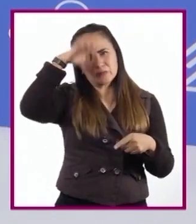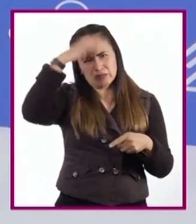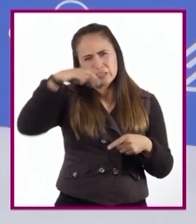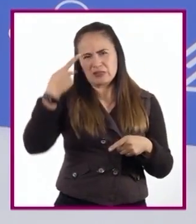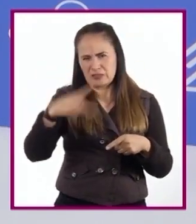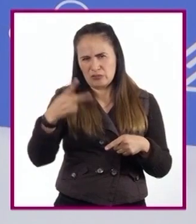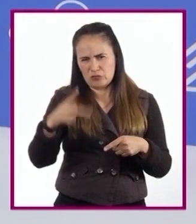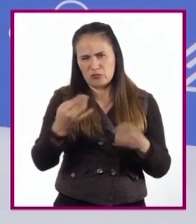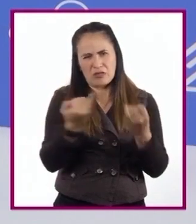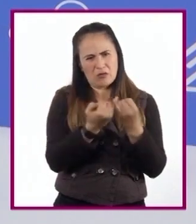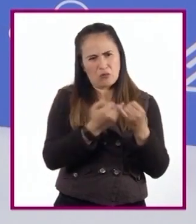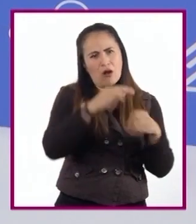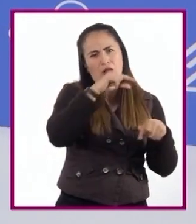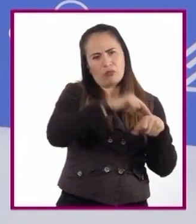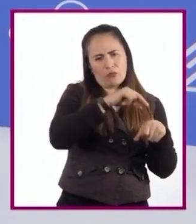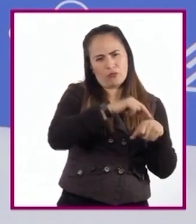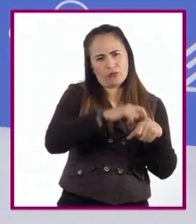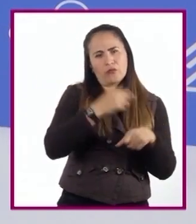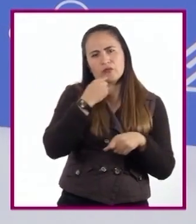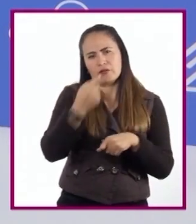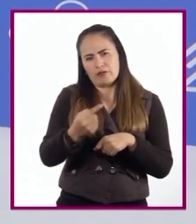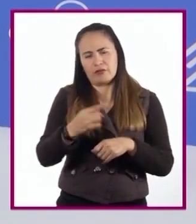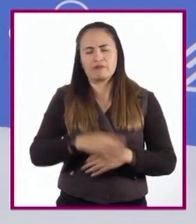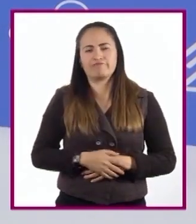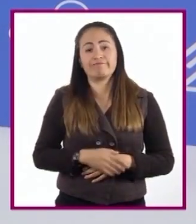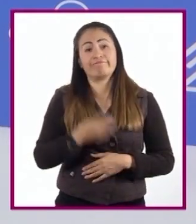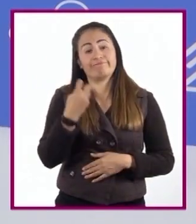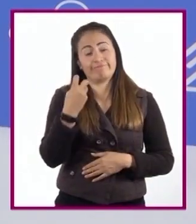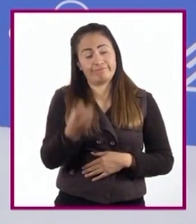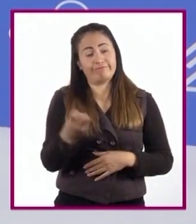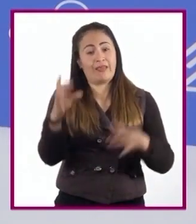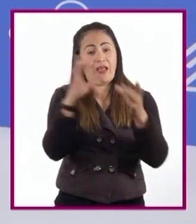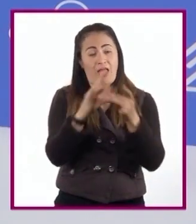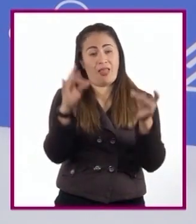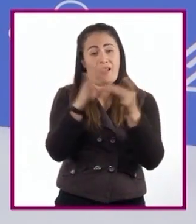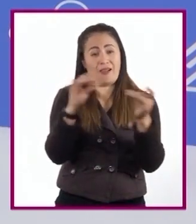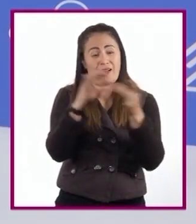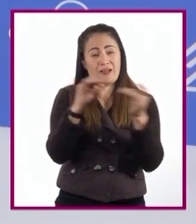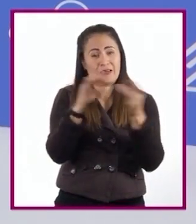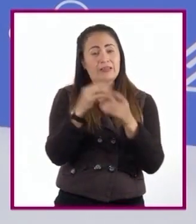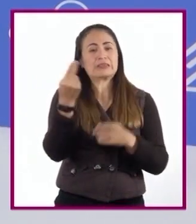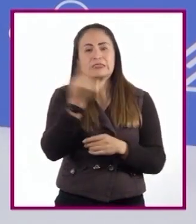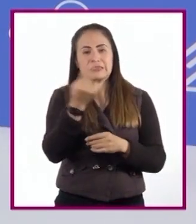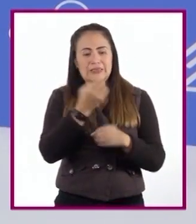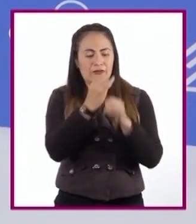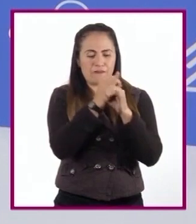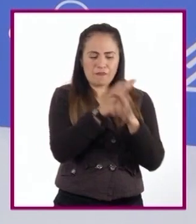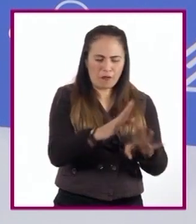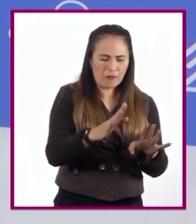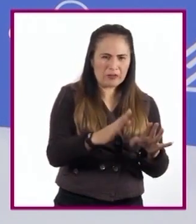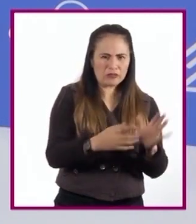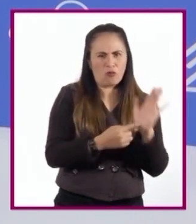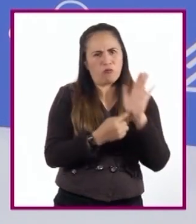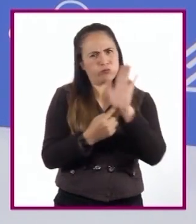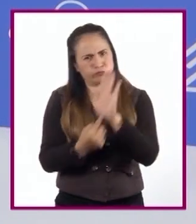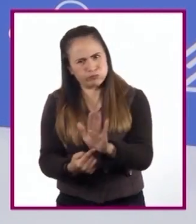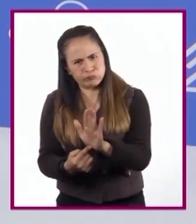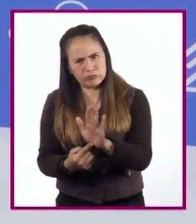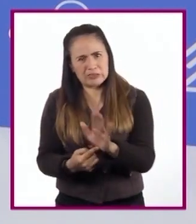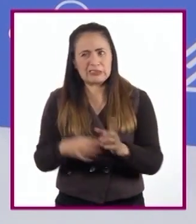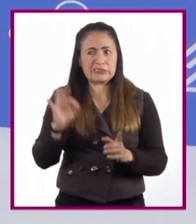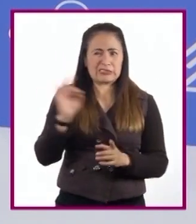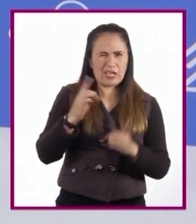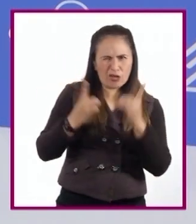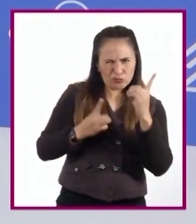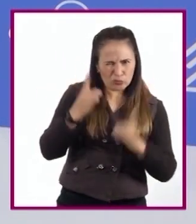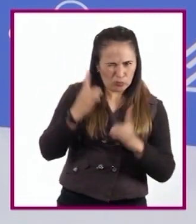No cabe duda de que para tener un argumento válido, hay que contar con información que lo respalde y no quede en duda